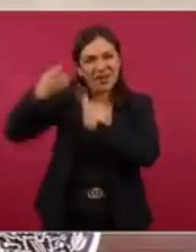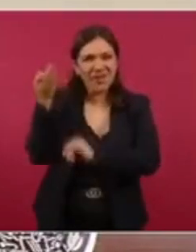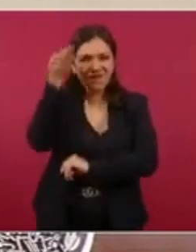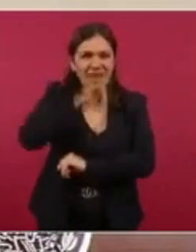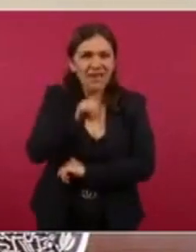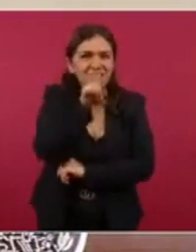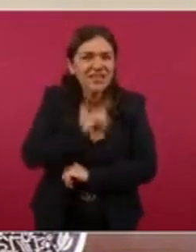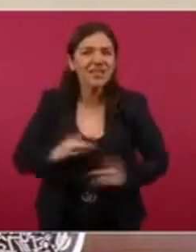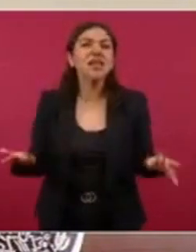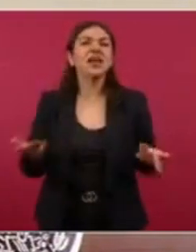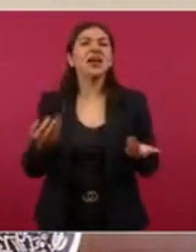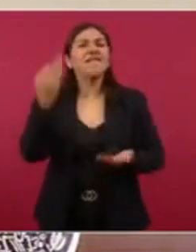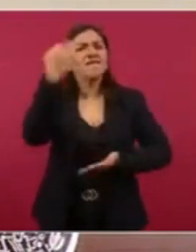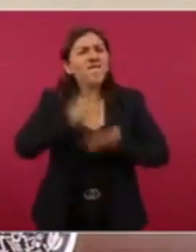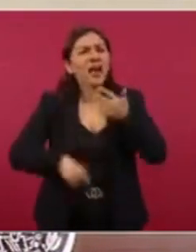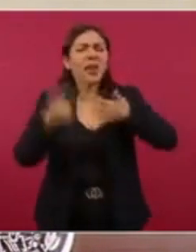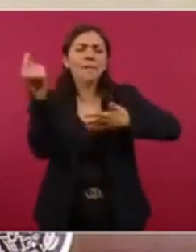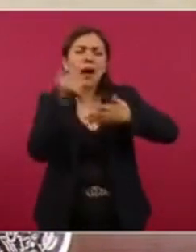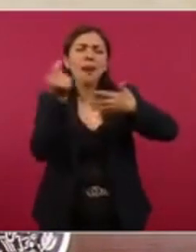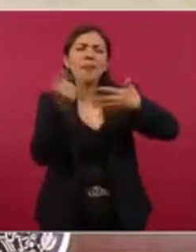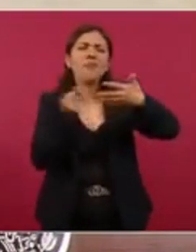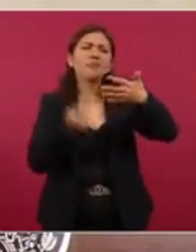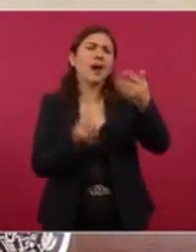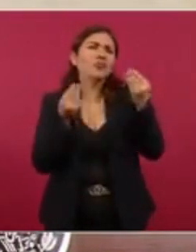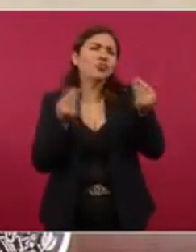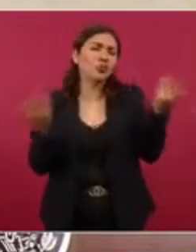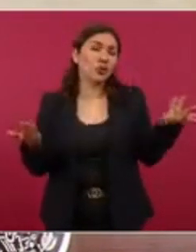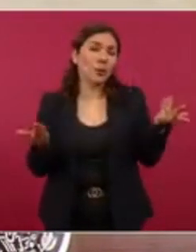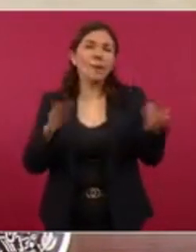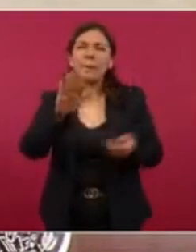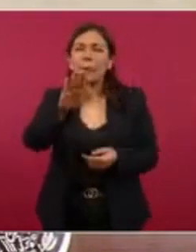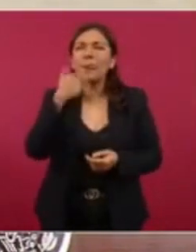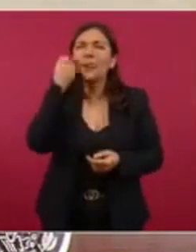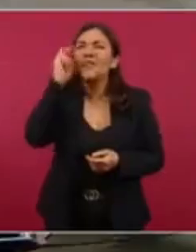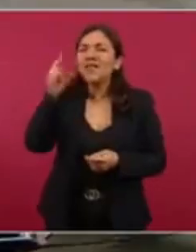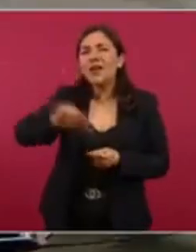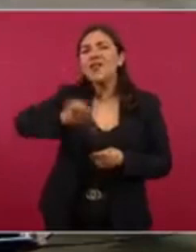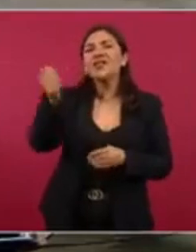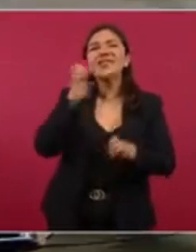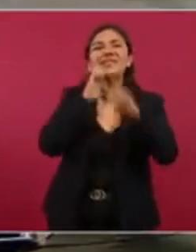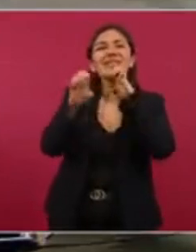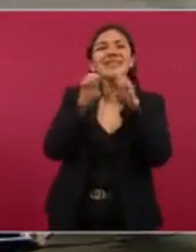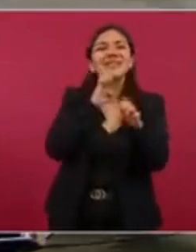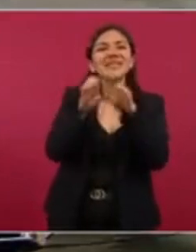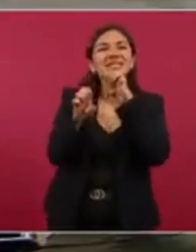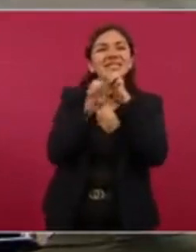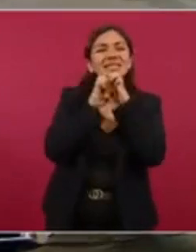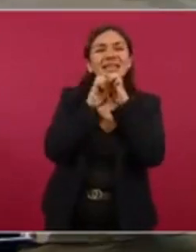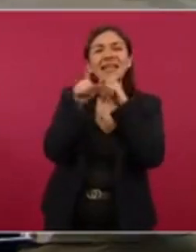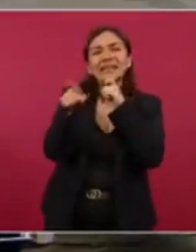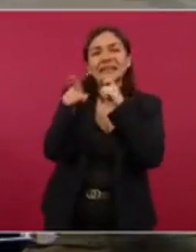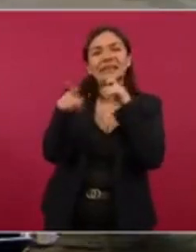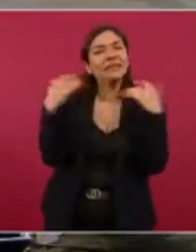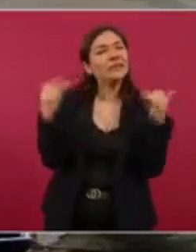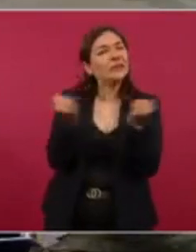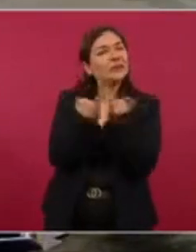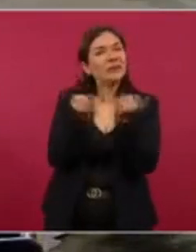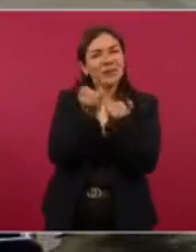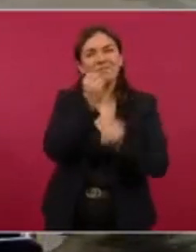muchas cosas. Bueno, entrevista, a ver si la consigues por ahí, esa también es buena,